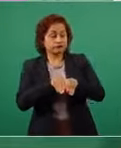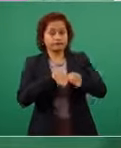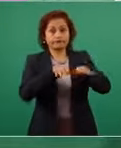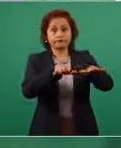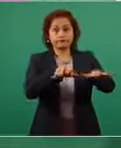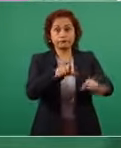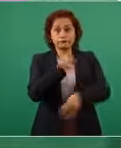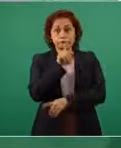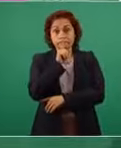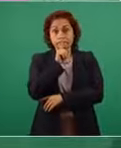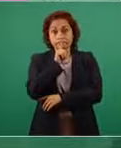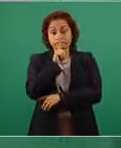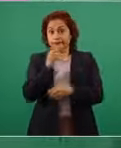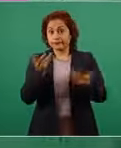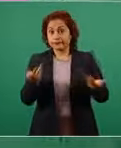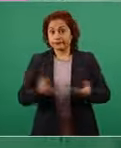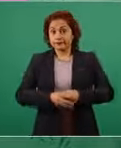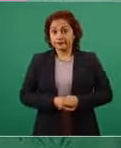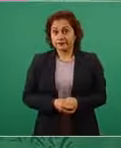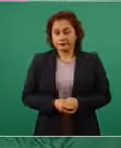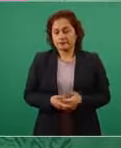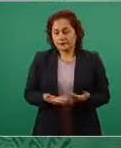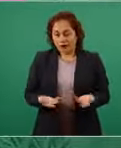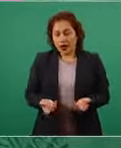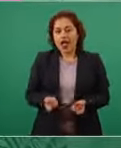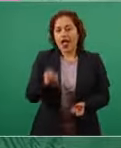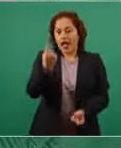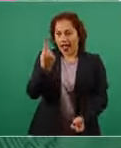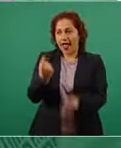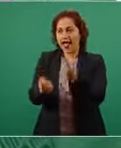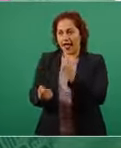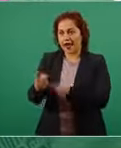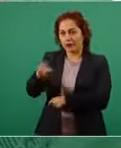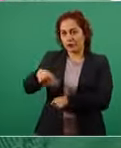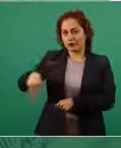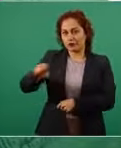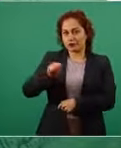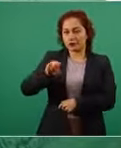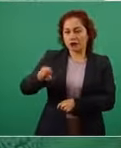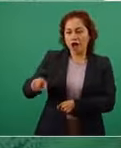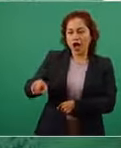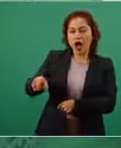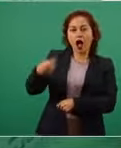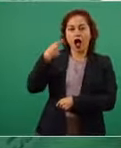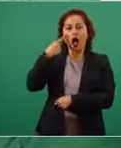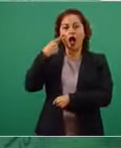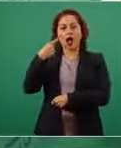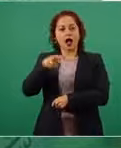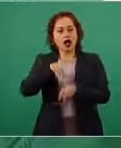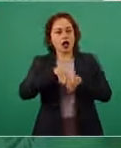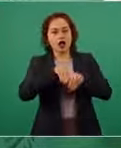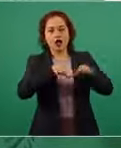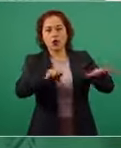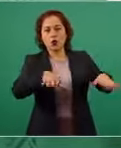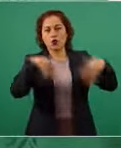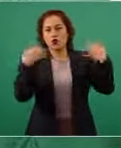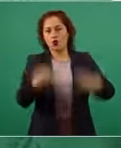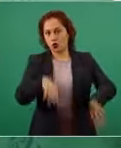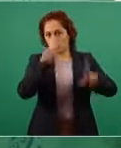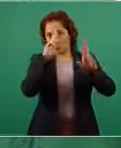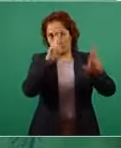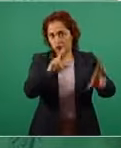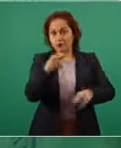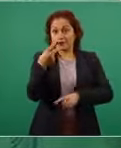comunicación hay honrosas excepciones desde luego hay una prensa libre independiente pero la mayor parte